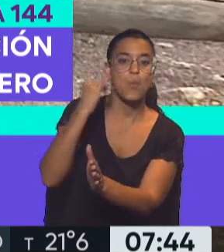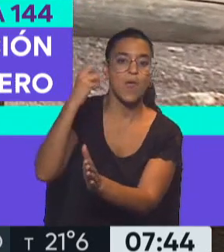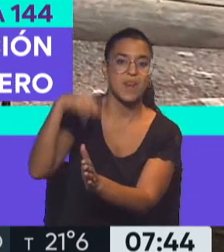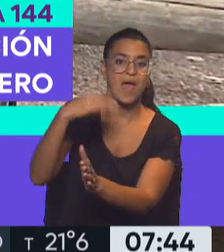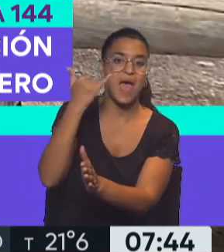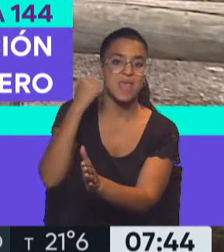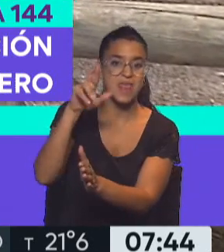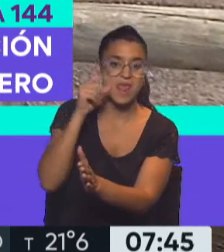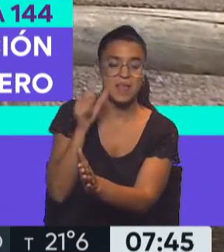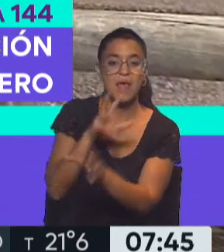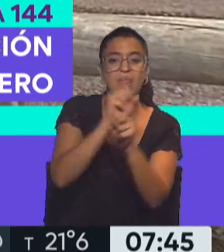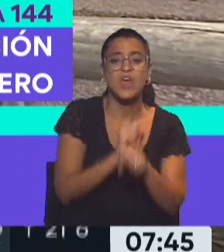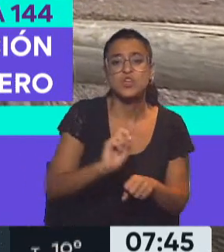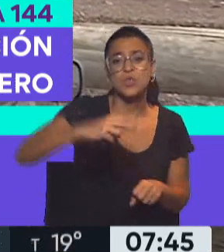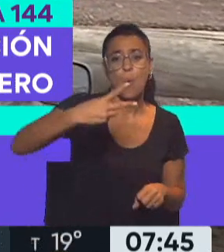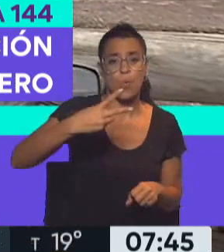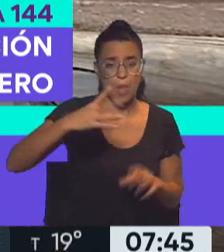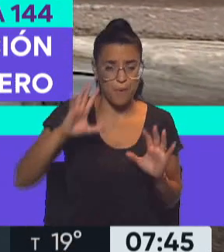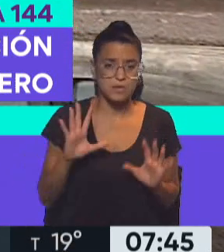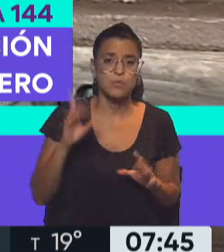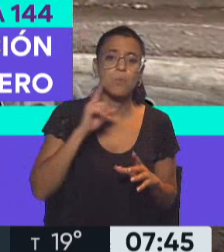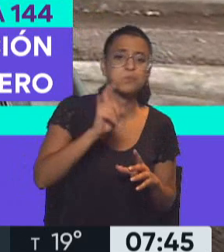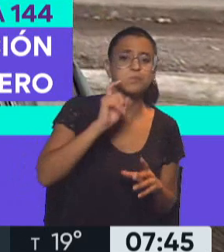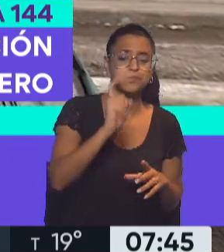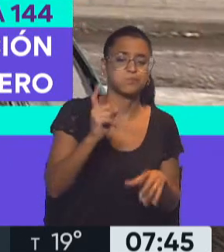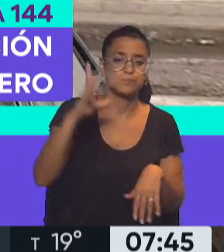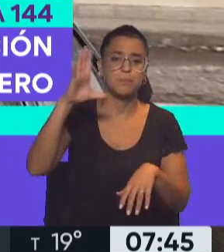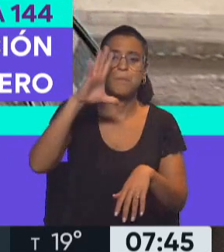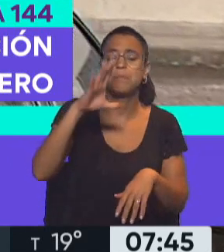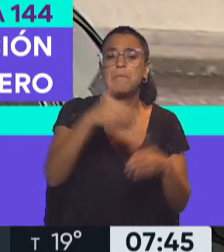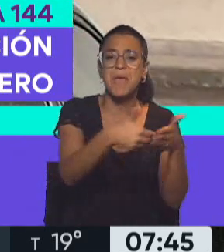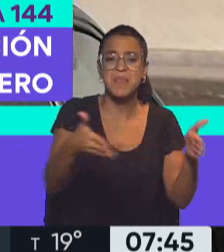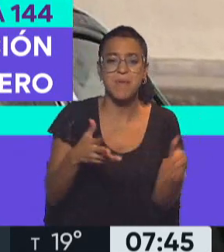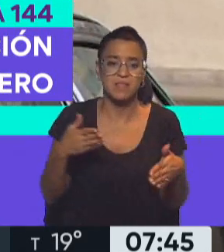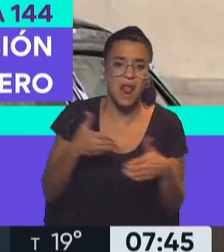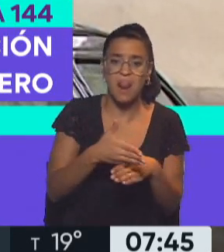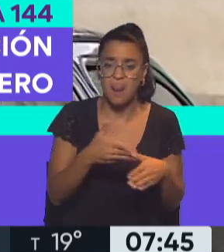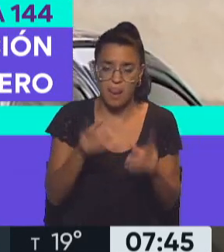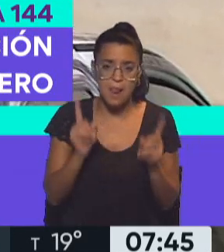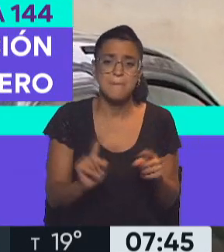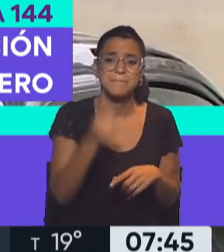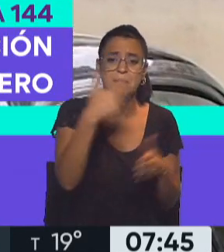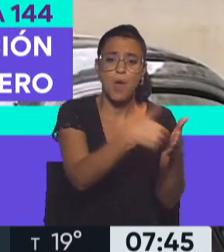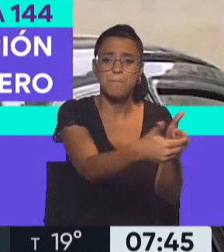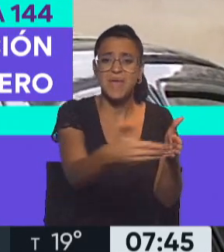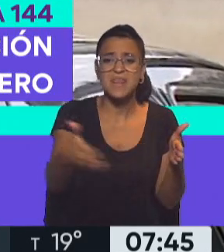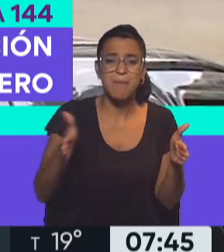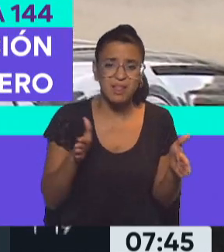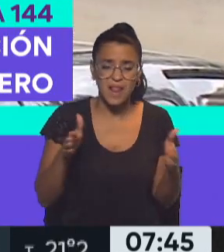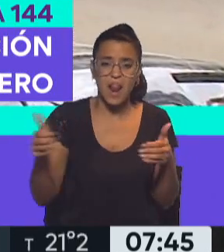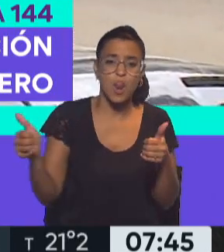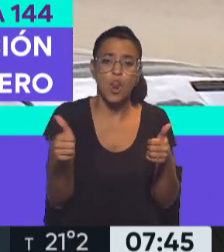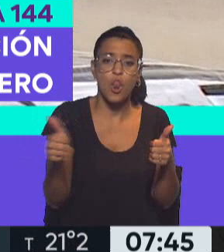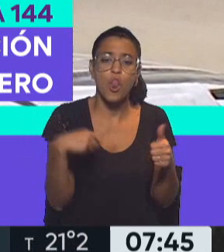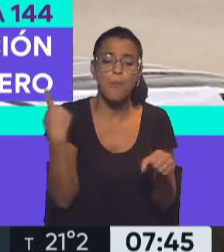detenido, recordemos por segunda vez, por violar dos veces perimetrales, primero una perimetral que pusiera, que le impusiera